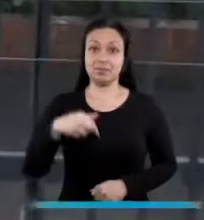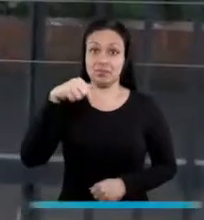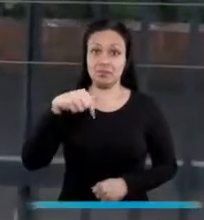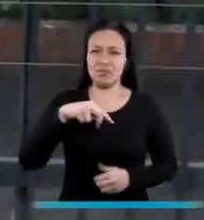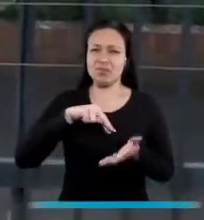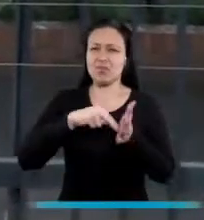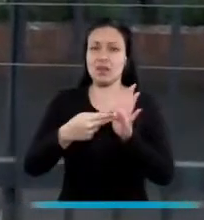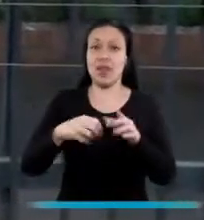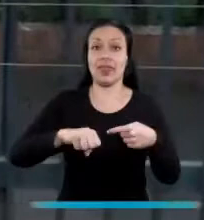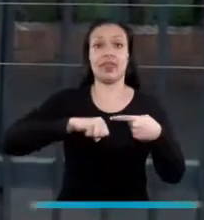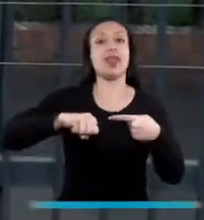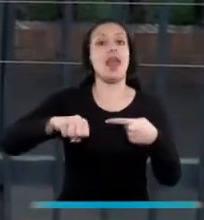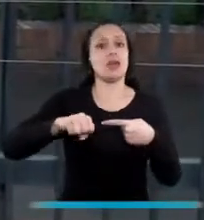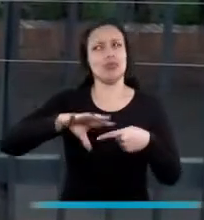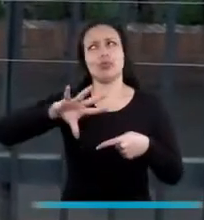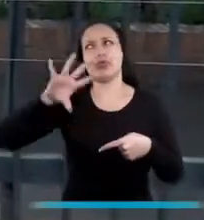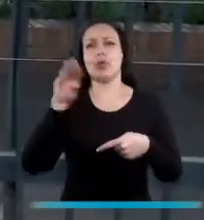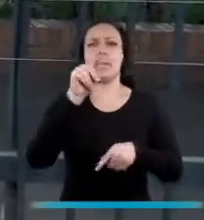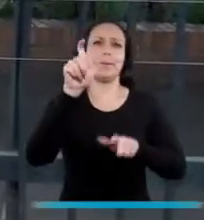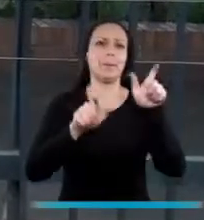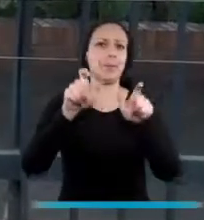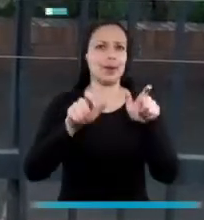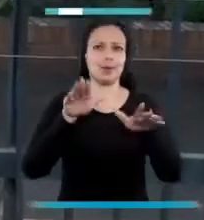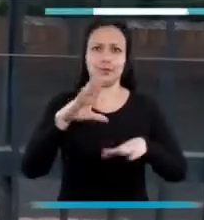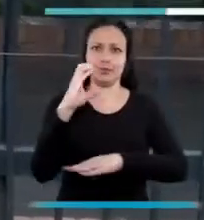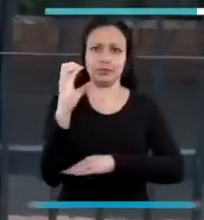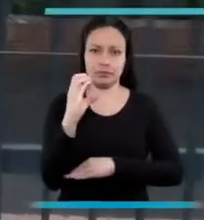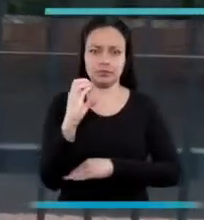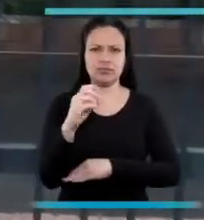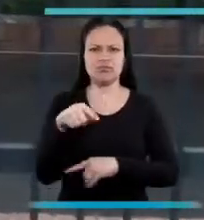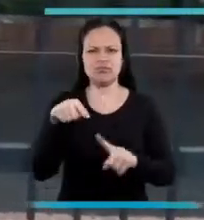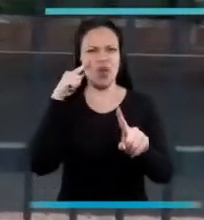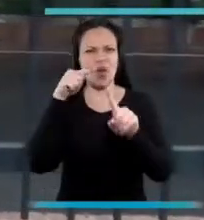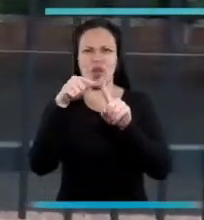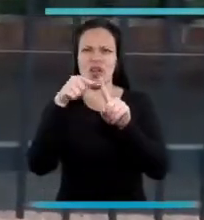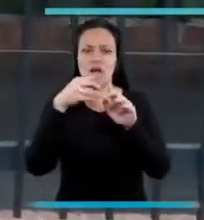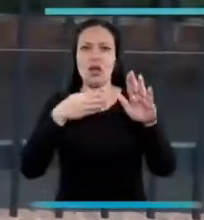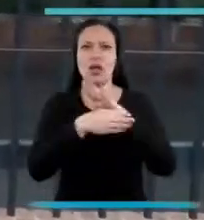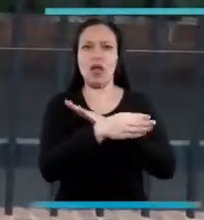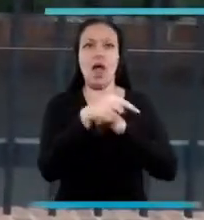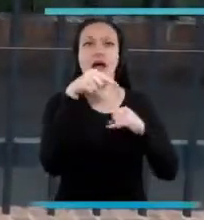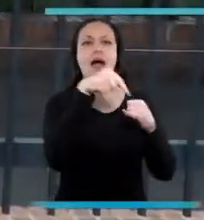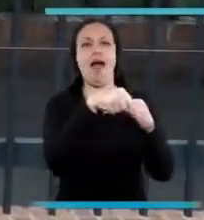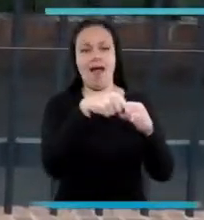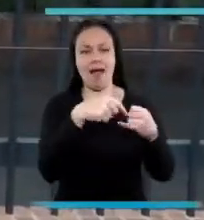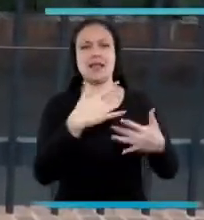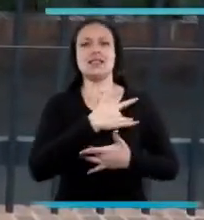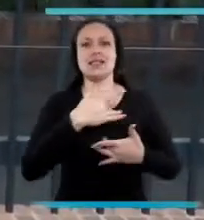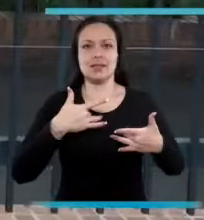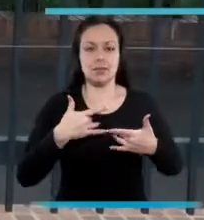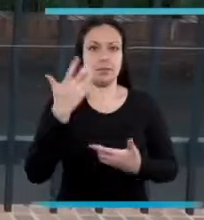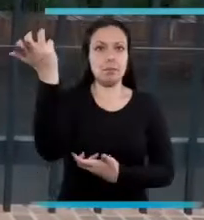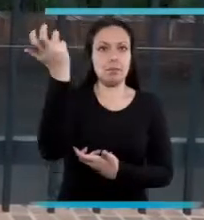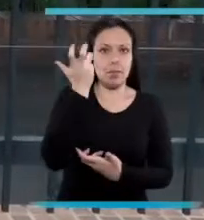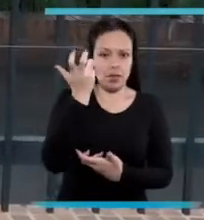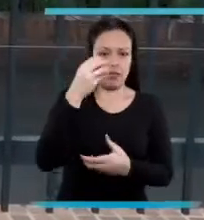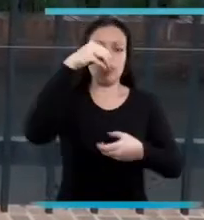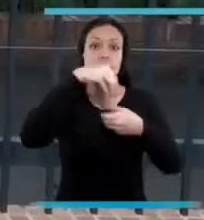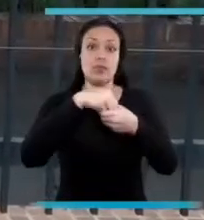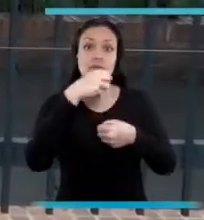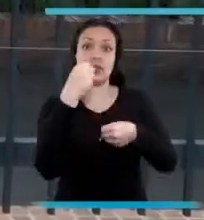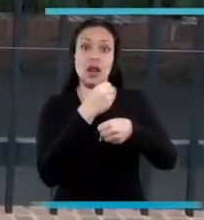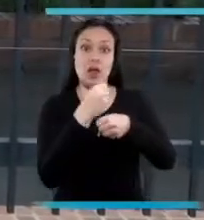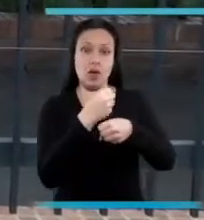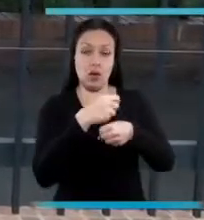Es un derecho de todos los ciudadanos y contempla el acceso a la salud, a una pensión, al trabajo en condiciones dignas